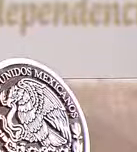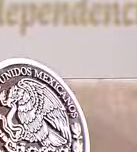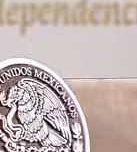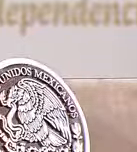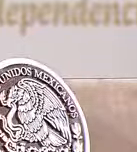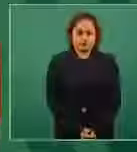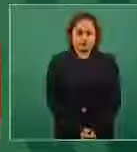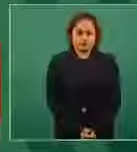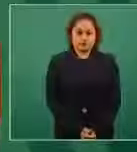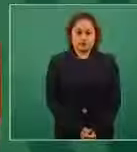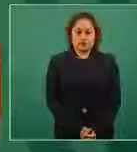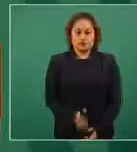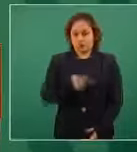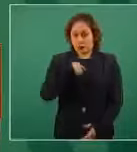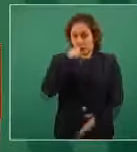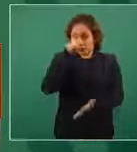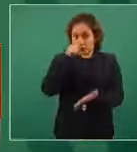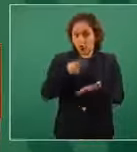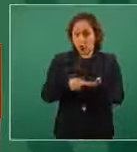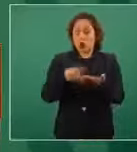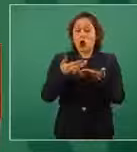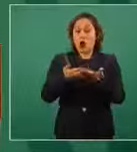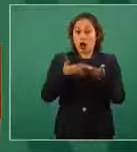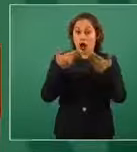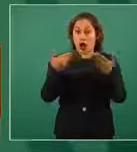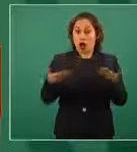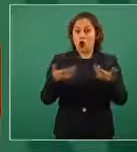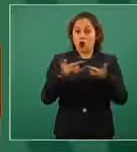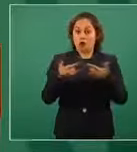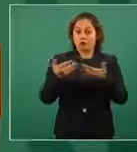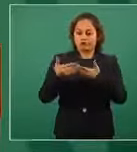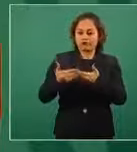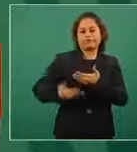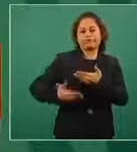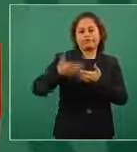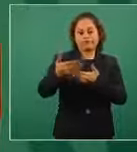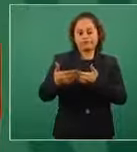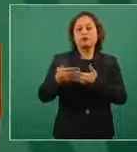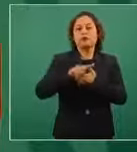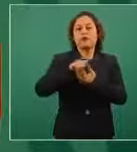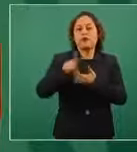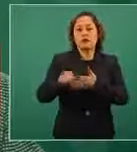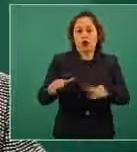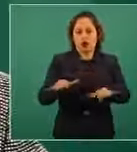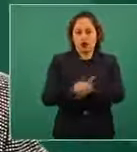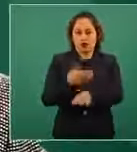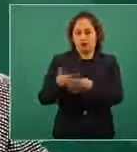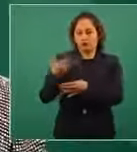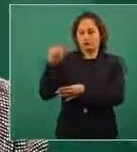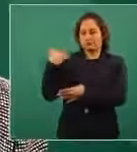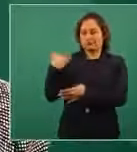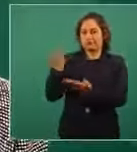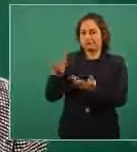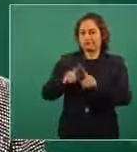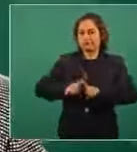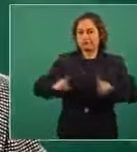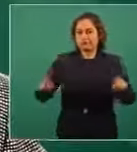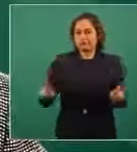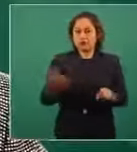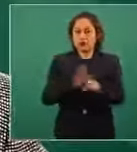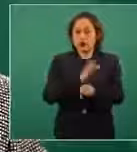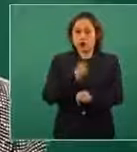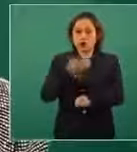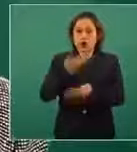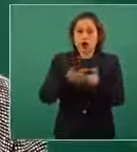un después, es una llamada de atención importante para que estemos muy pendientes de lo que